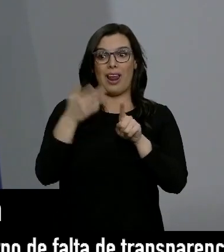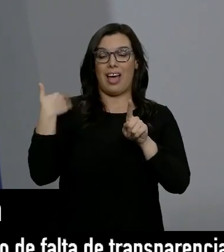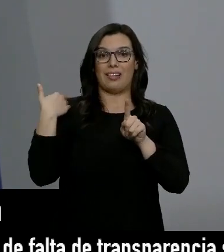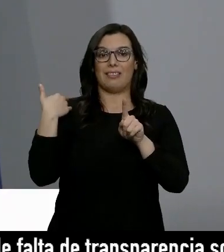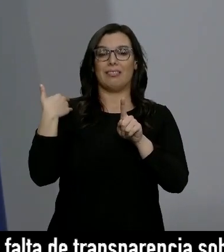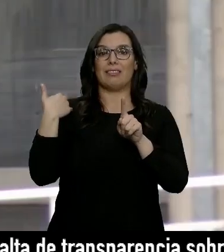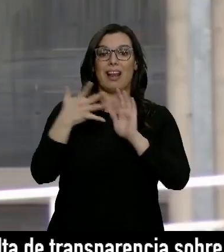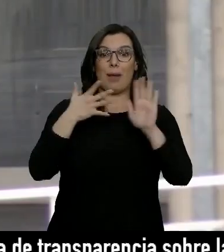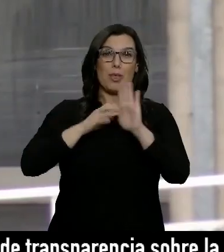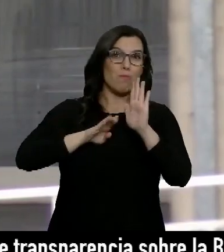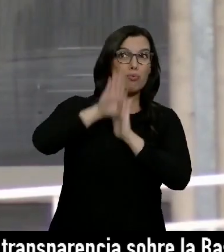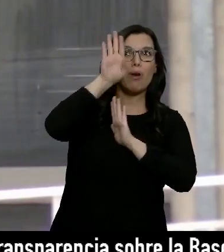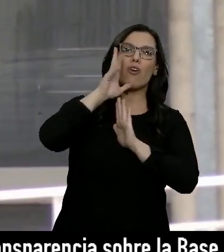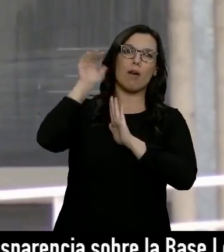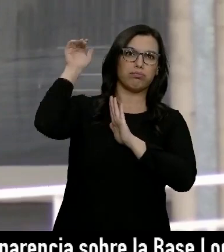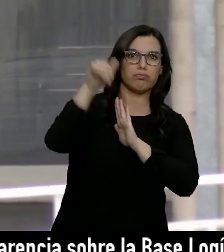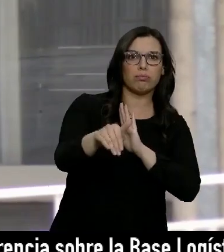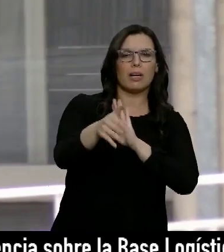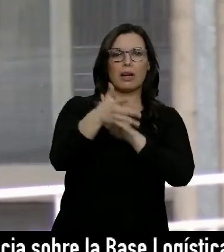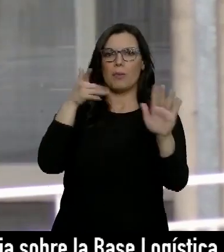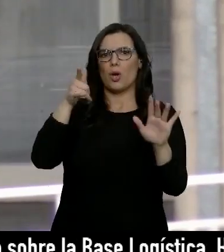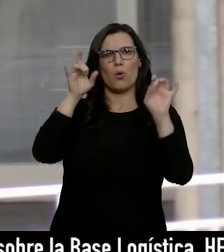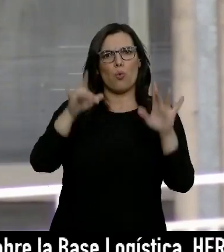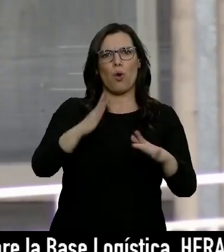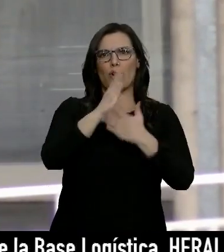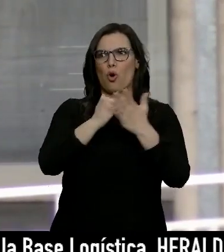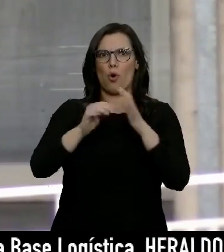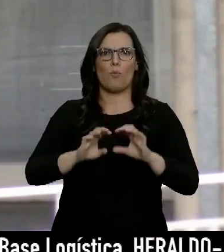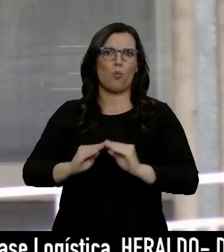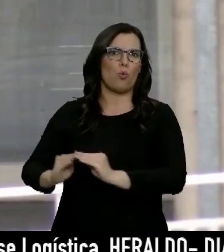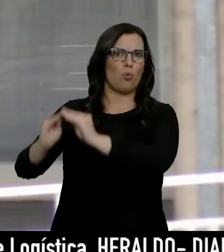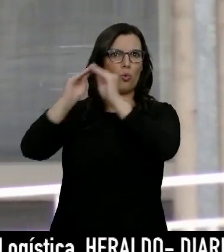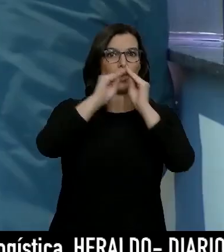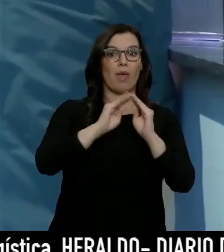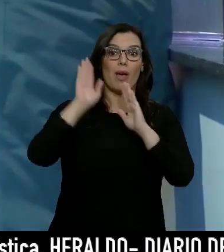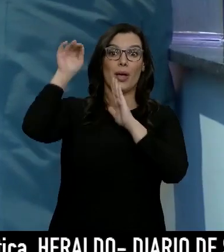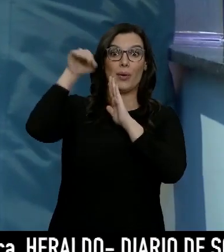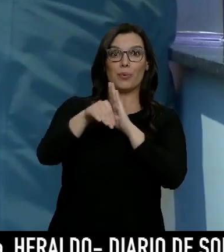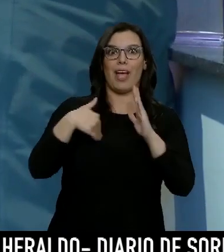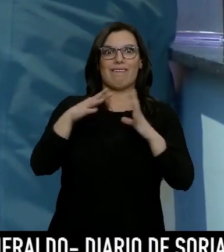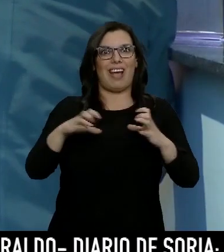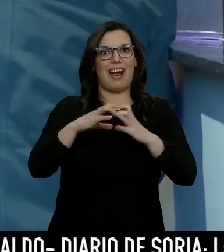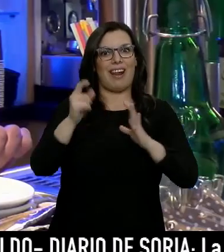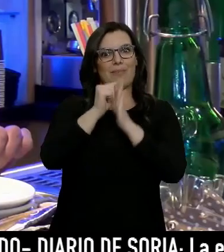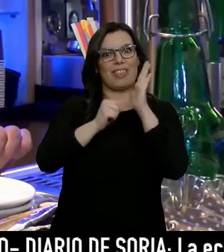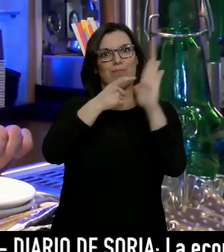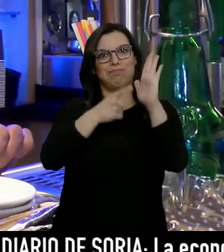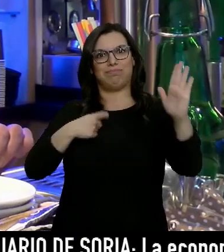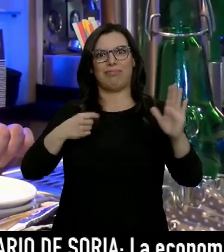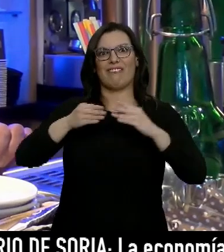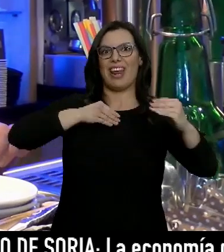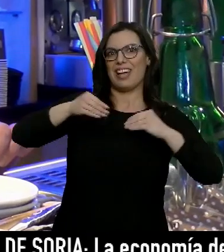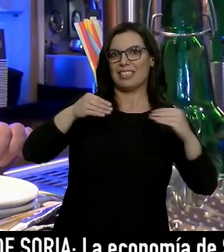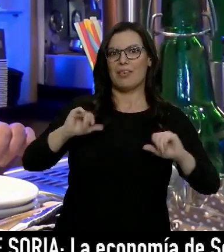que subimos. Es así la tónica en todas las comunidades y con la bajada llega la tentación de desescalar. Ya ha